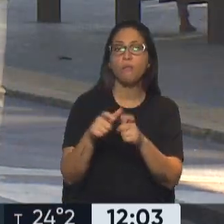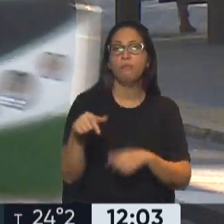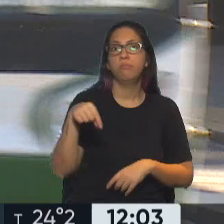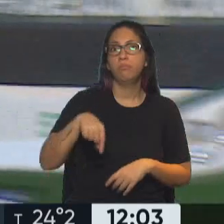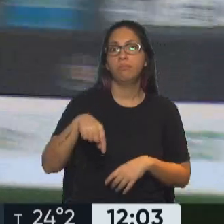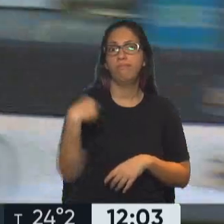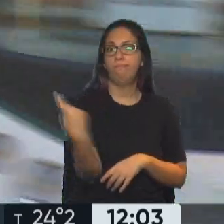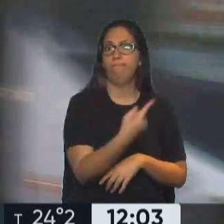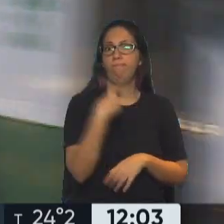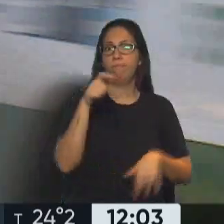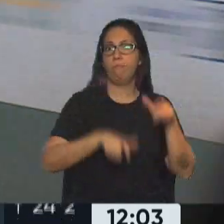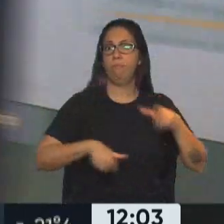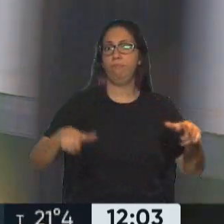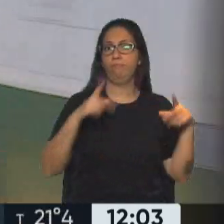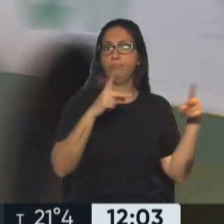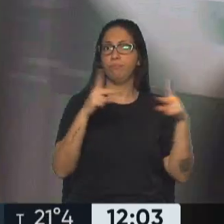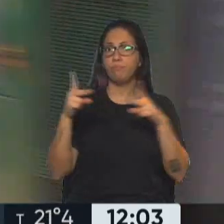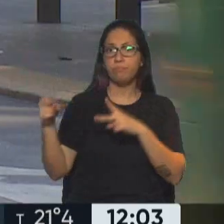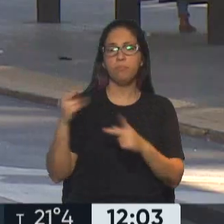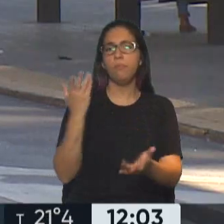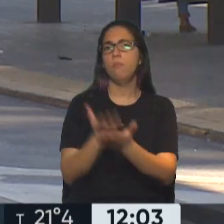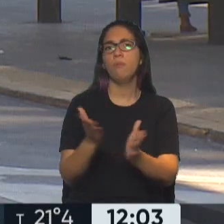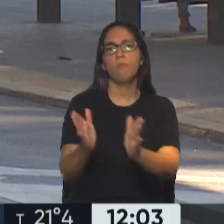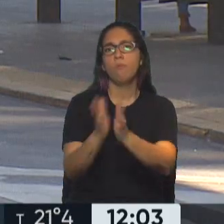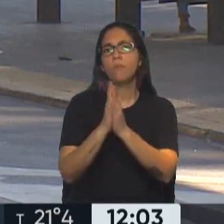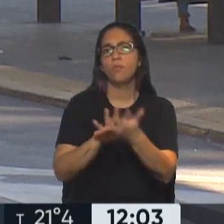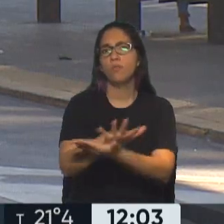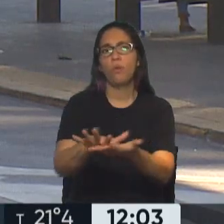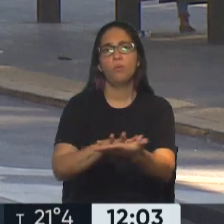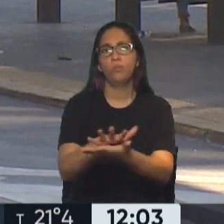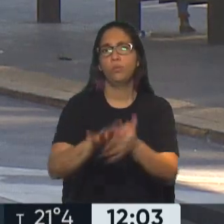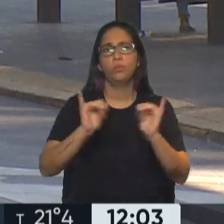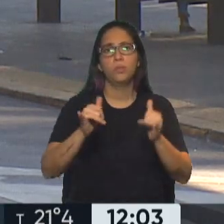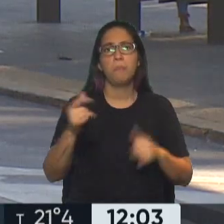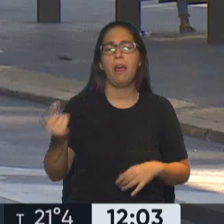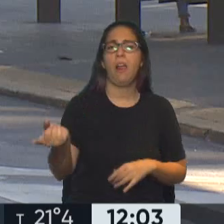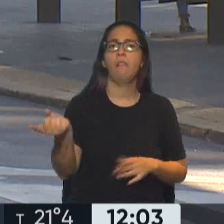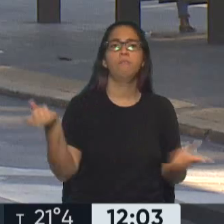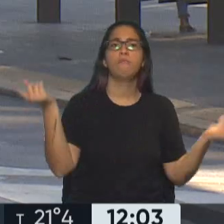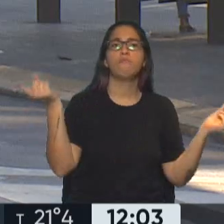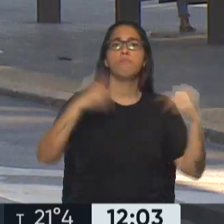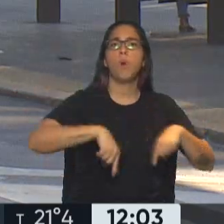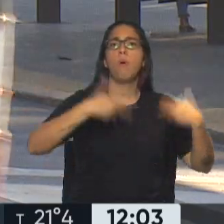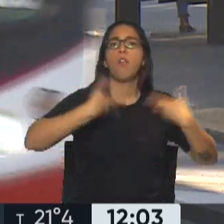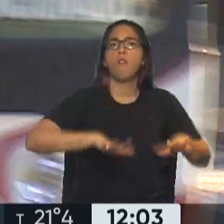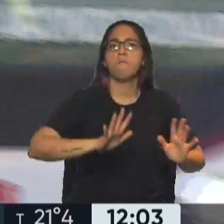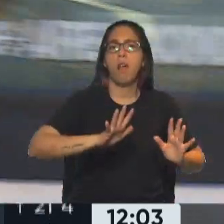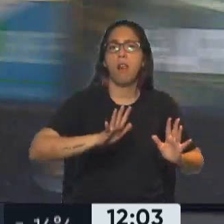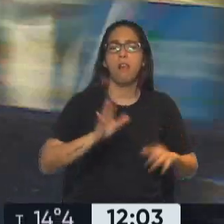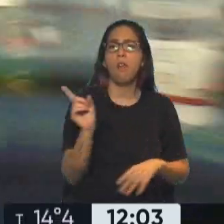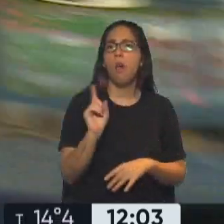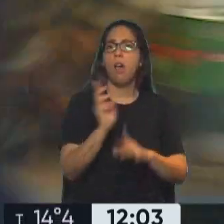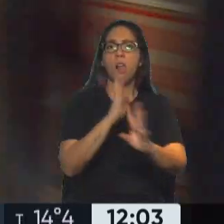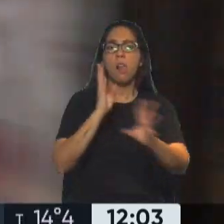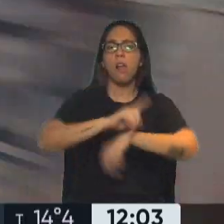los pasajeros también exigen una respuesta para que el servicio vuelva a la normalidad y no tenga que estar